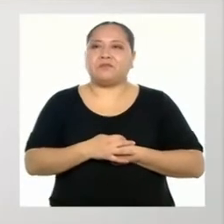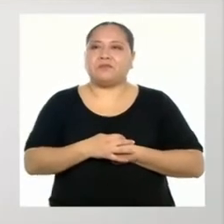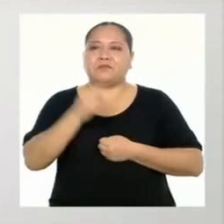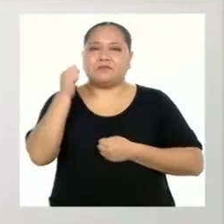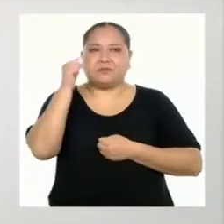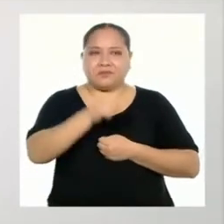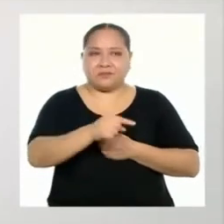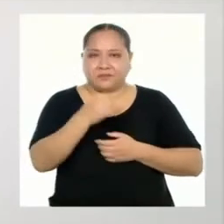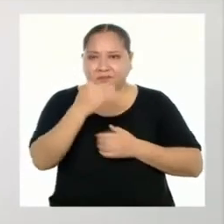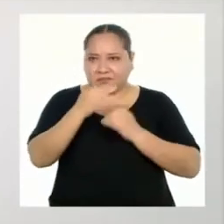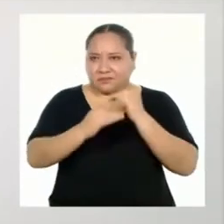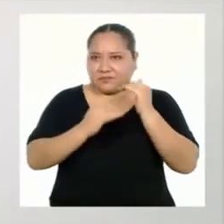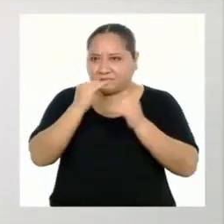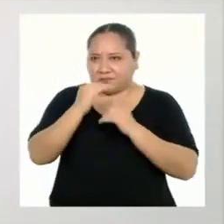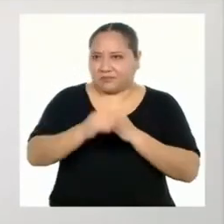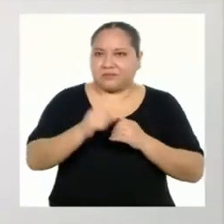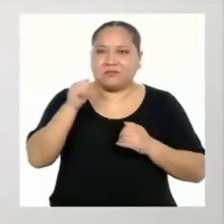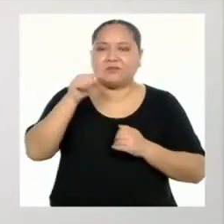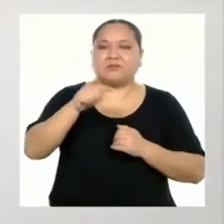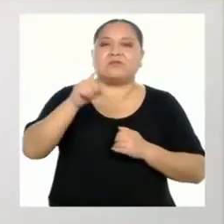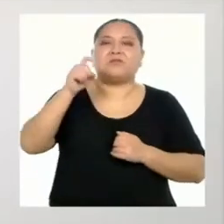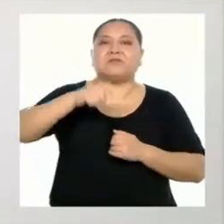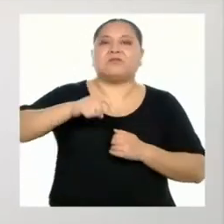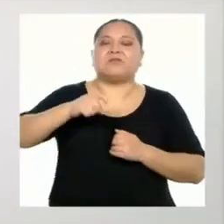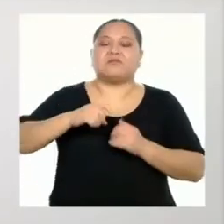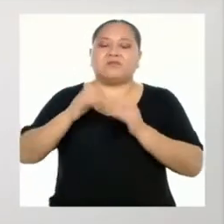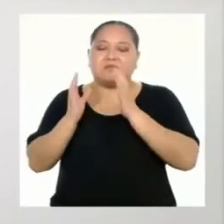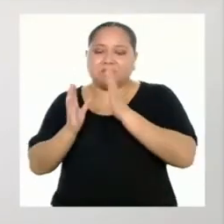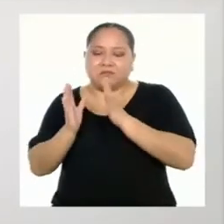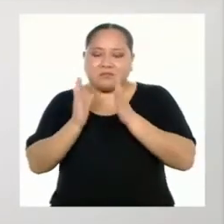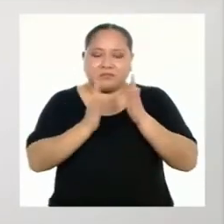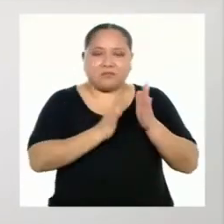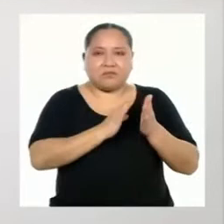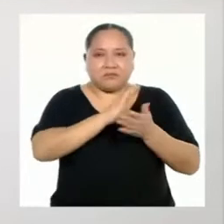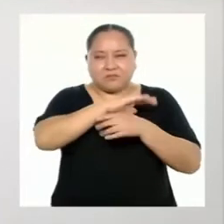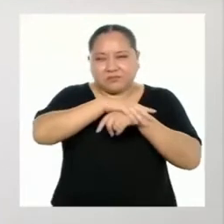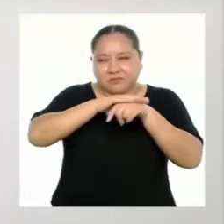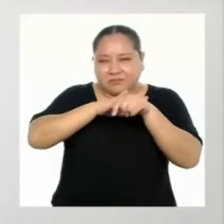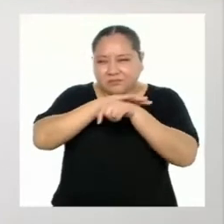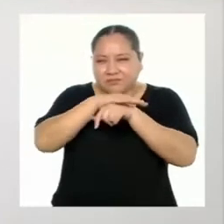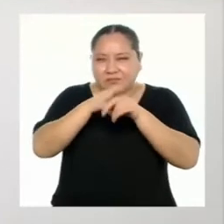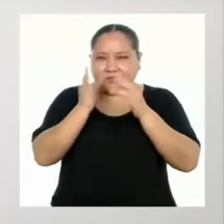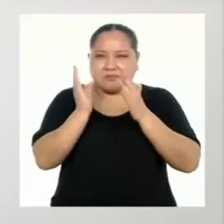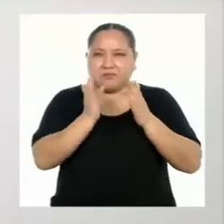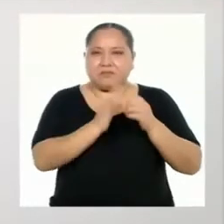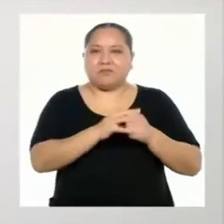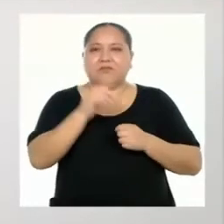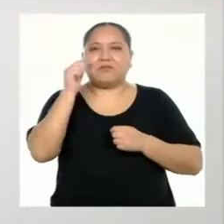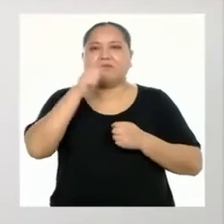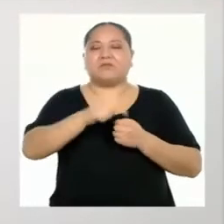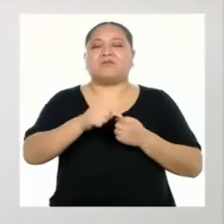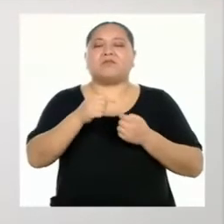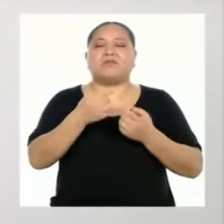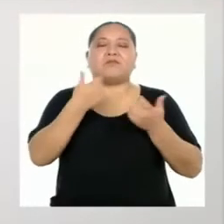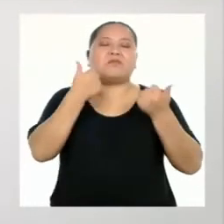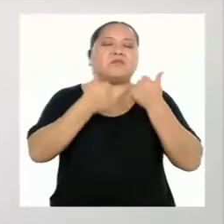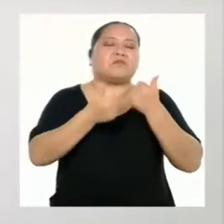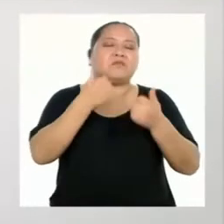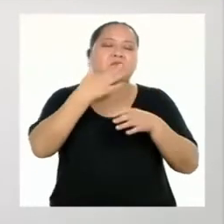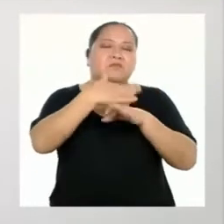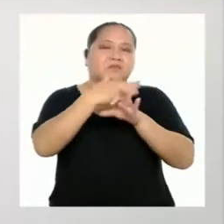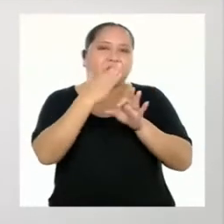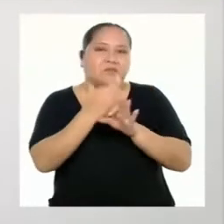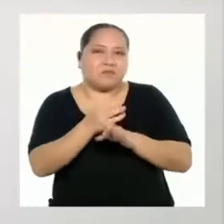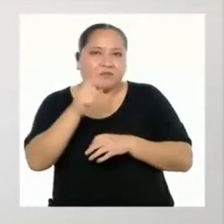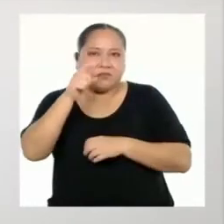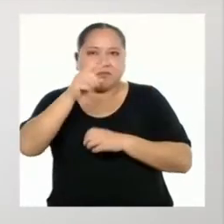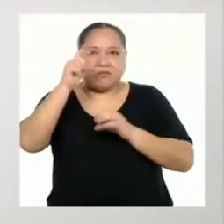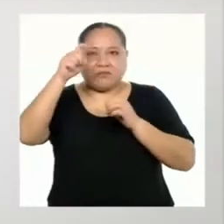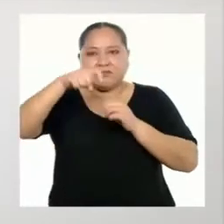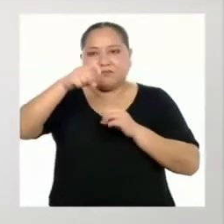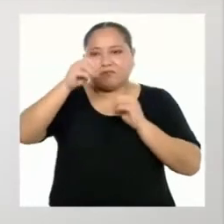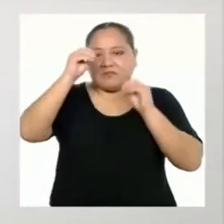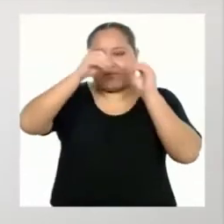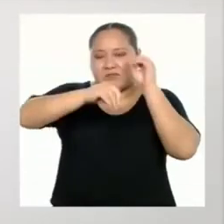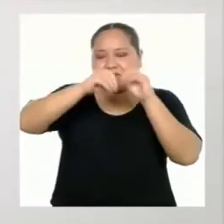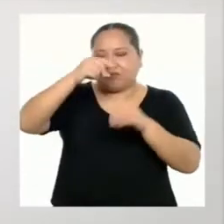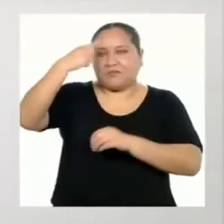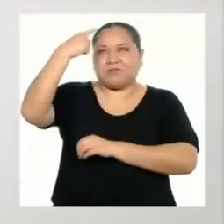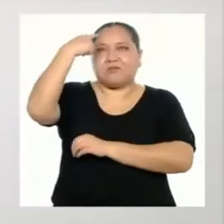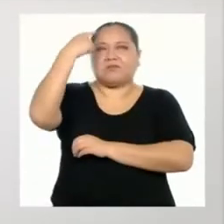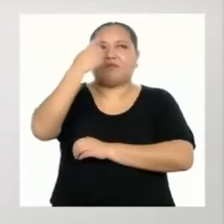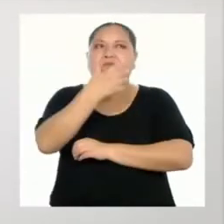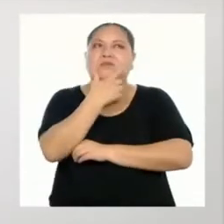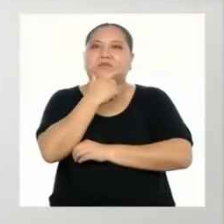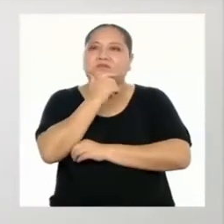Este es el paso donde debemos armar nuestro plan, nuestra estrategia. Aquí tenemos que ponernos a